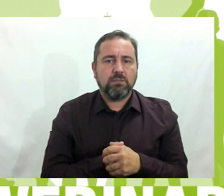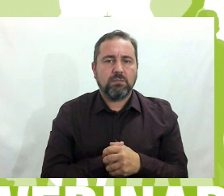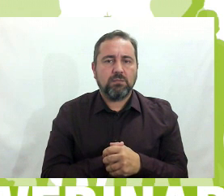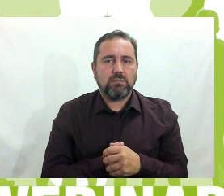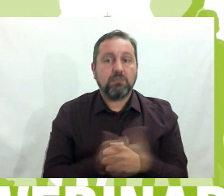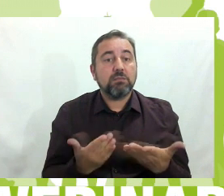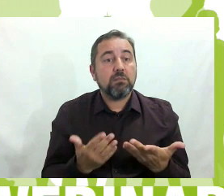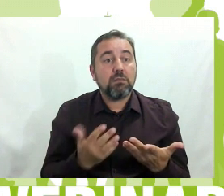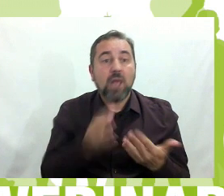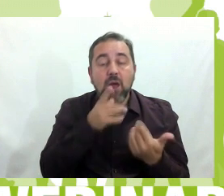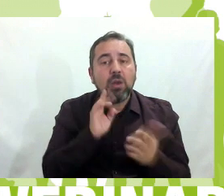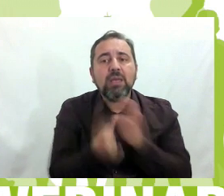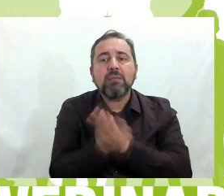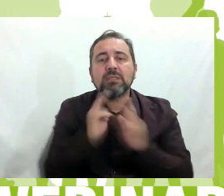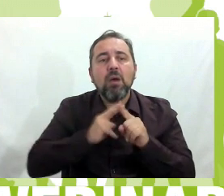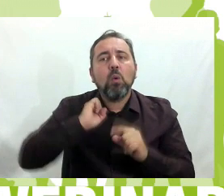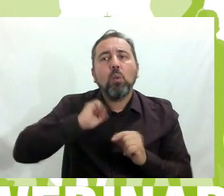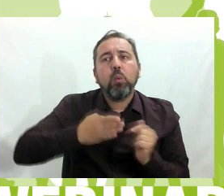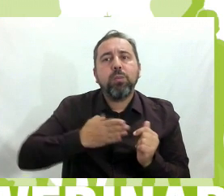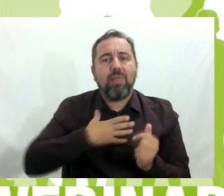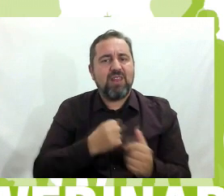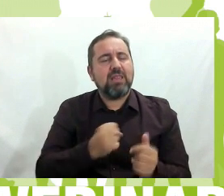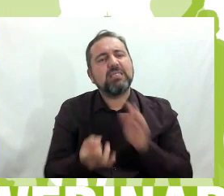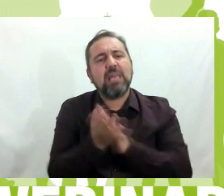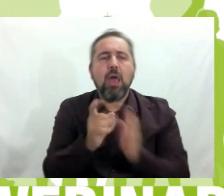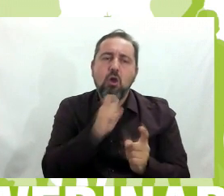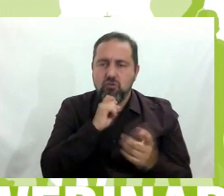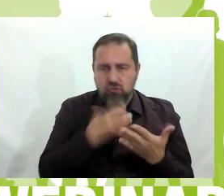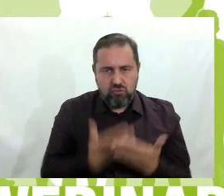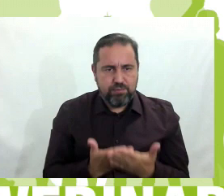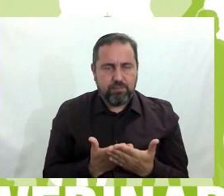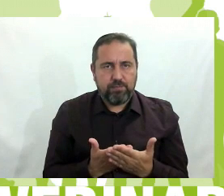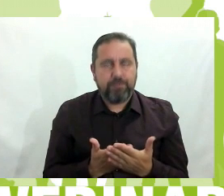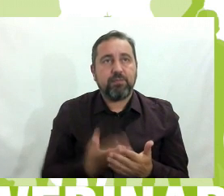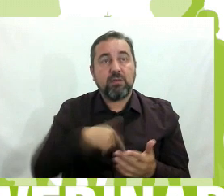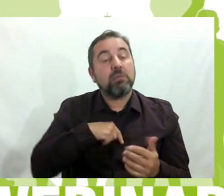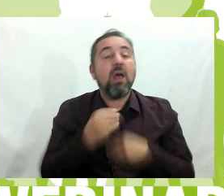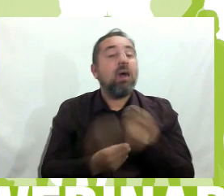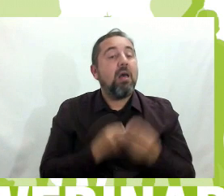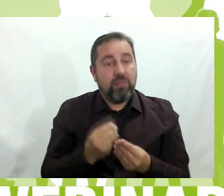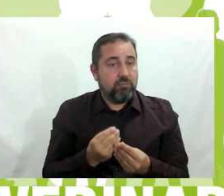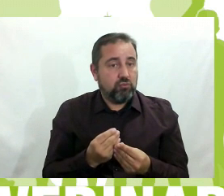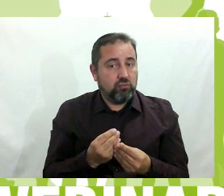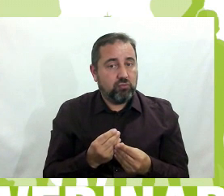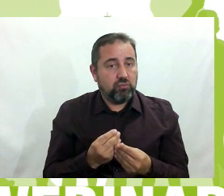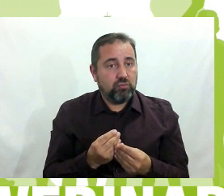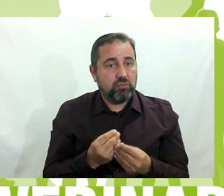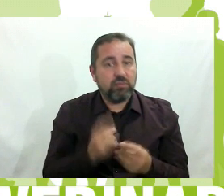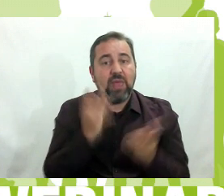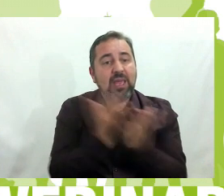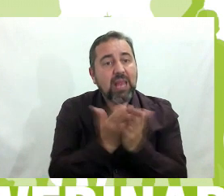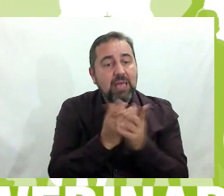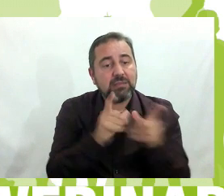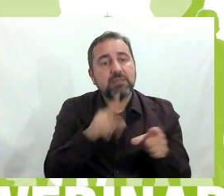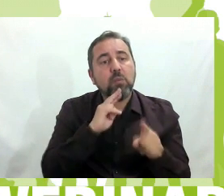Y vamos a ver cómo se crea un Club de Valientes. Un Club de Valientes lo que hacemos es, cada clase tiene un